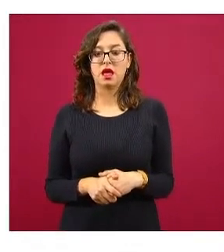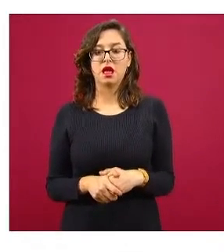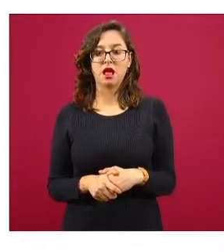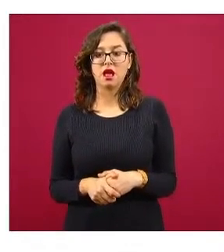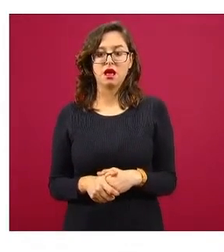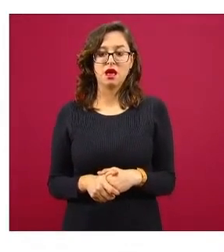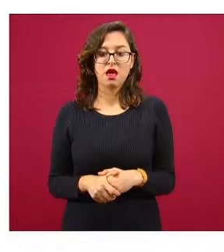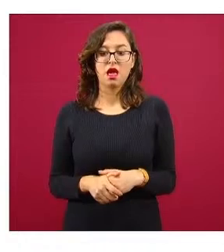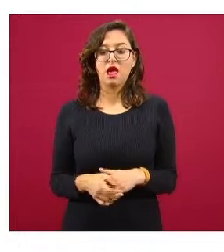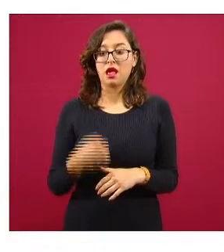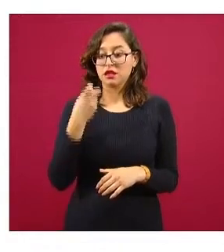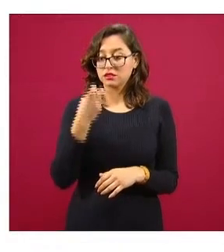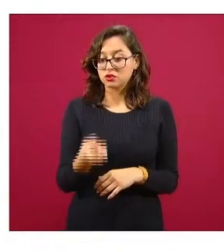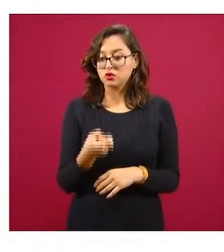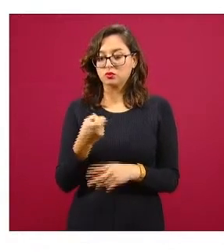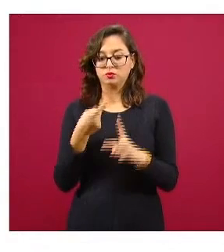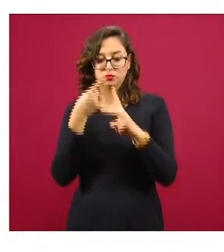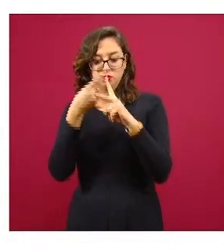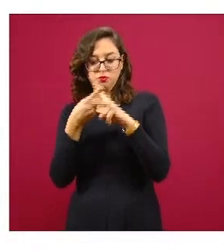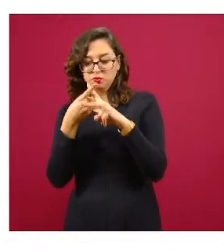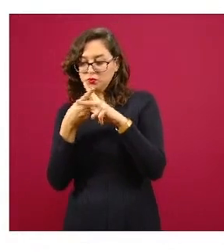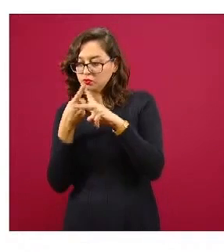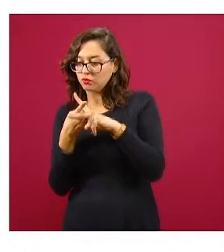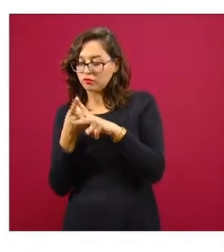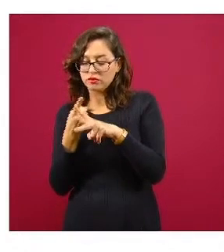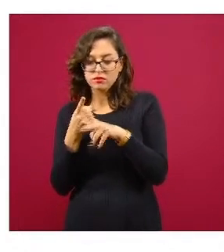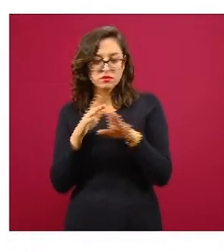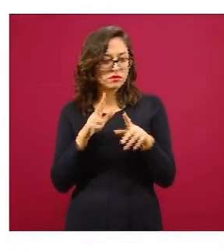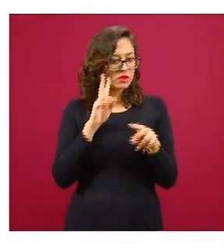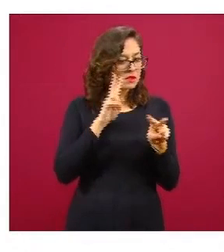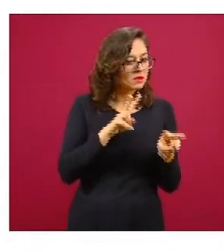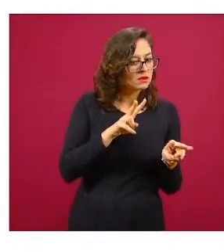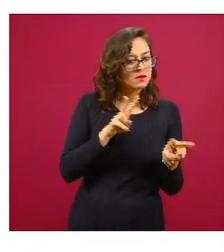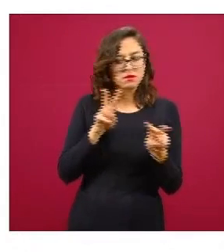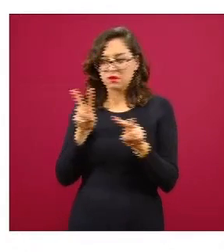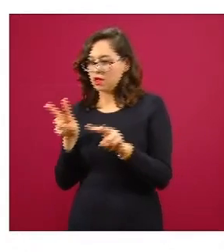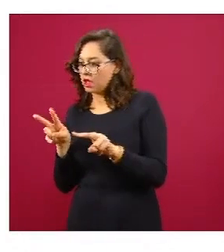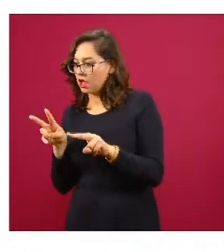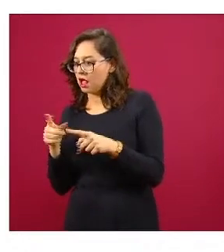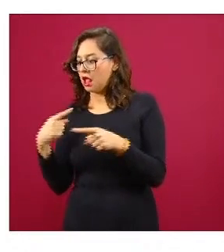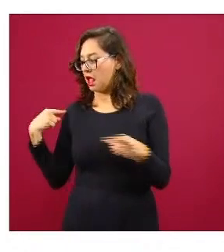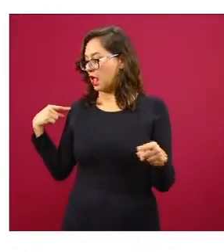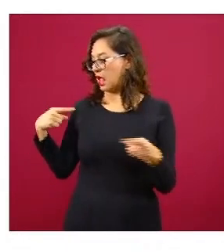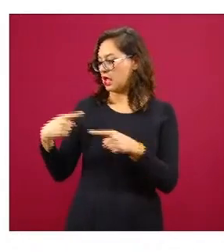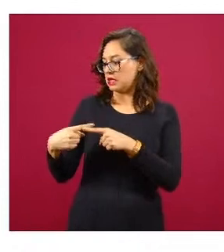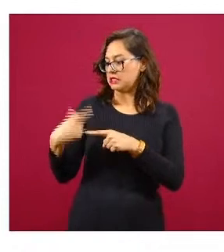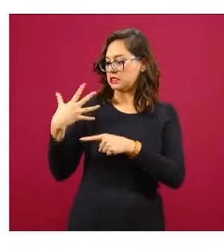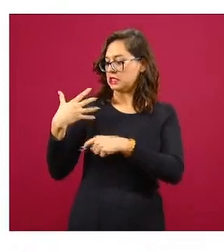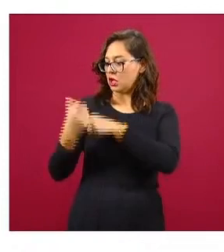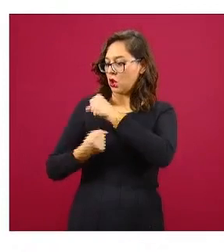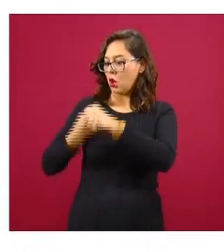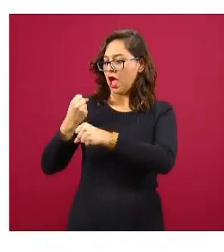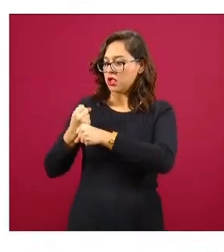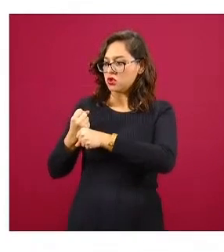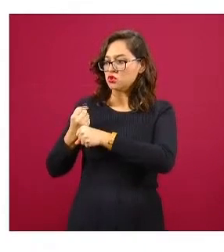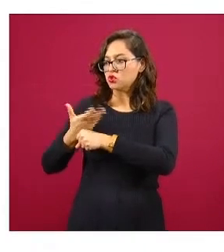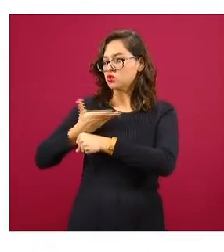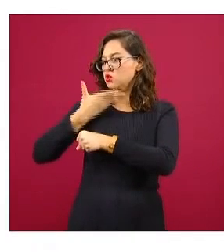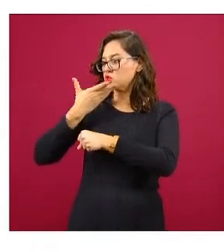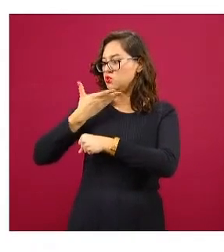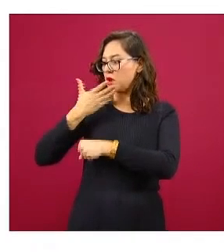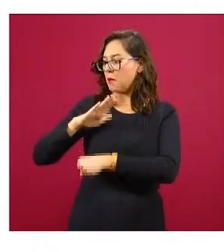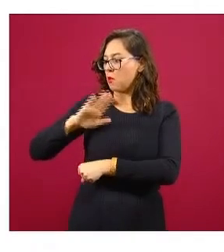estimar, detectar los cambios en las tendencias de muertes causadas